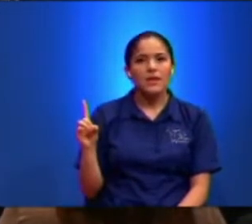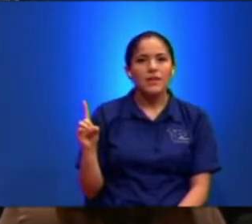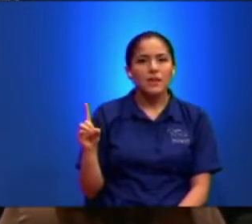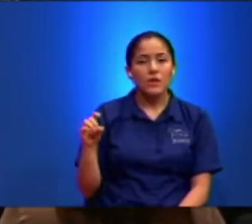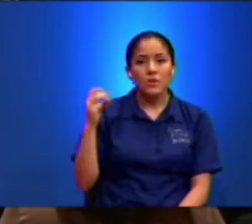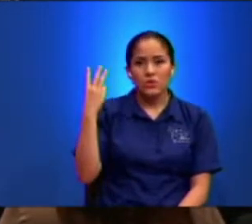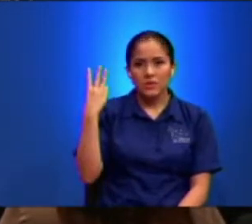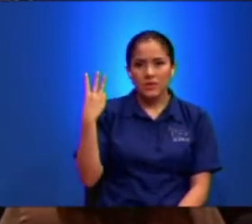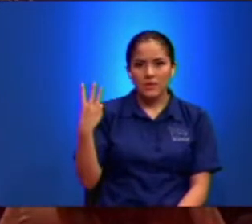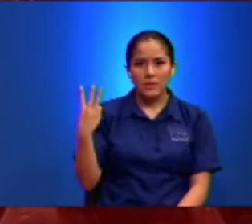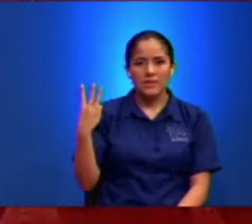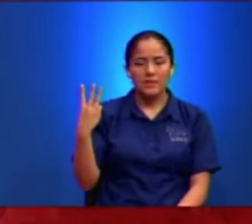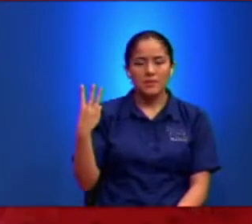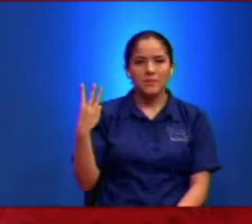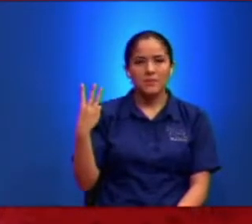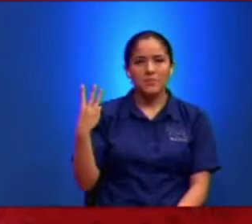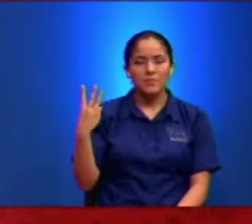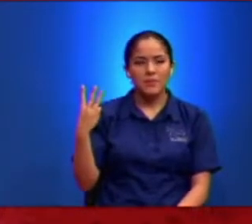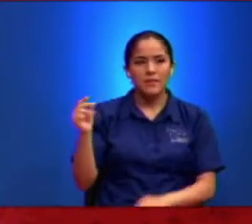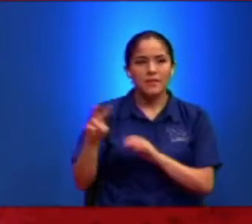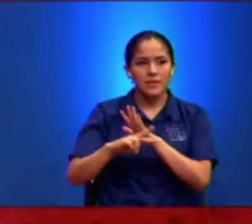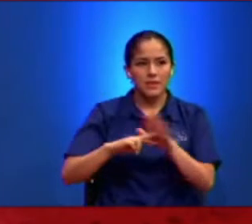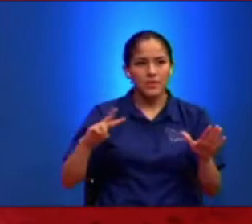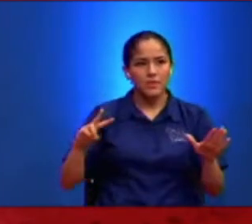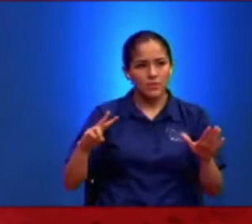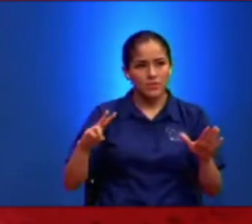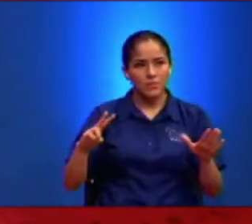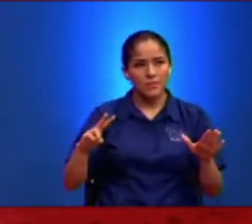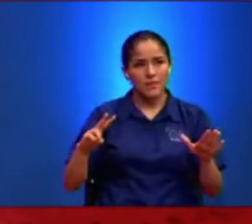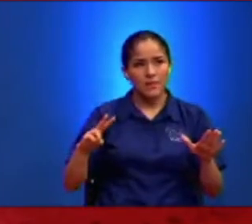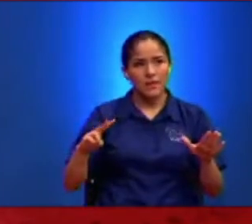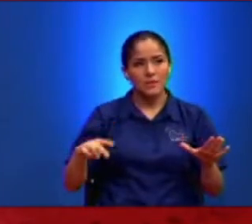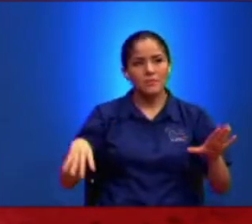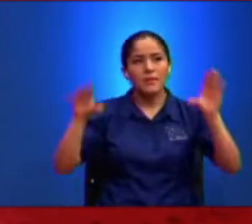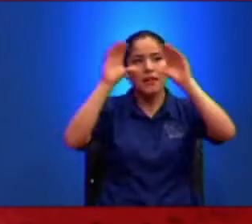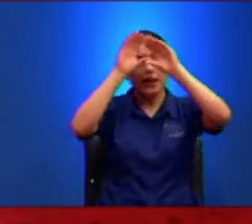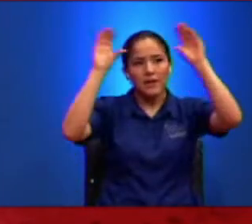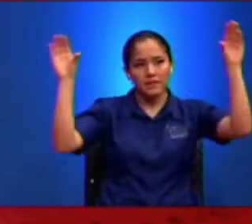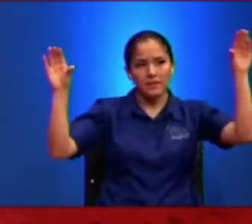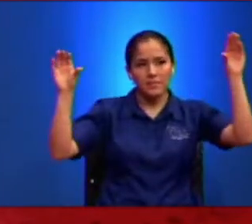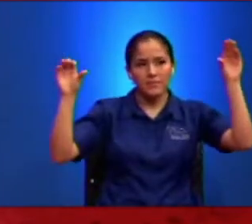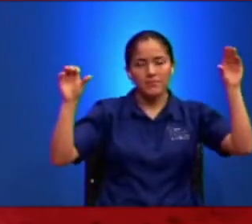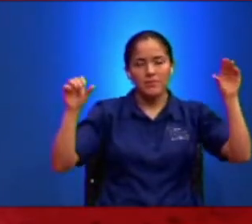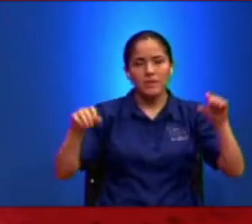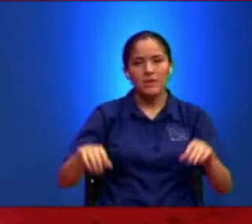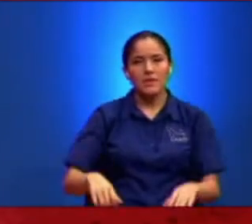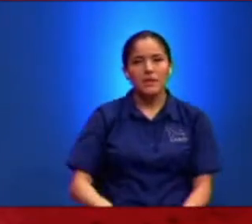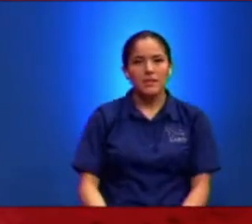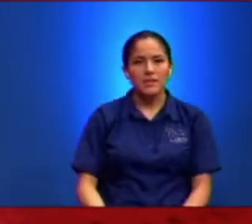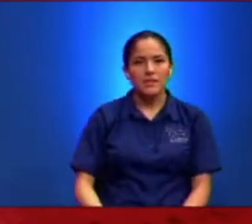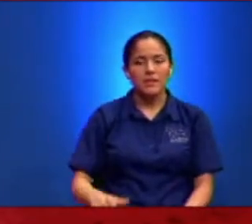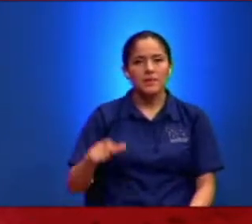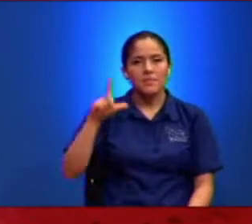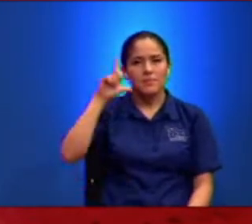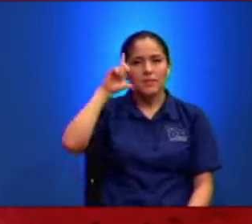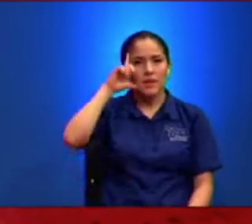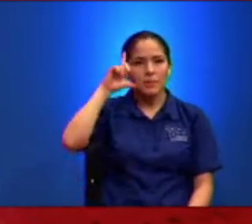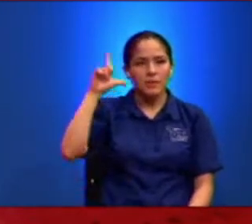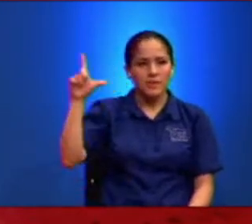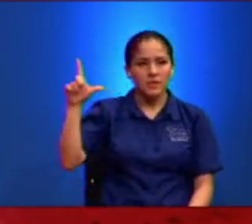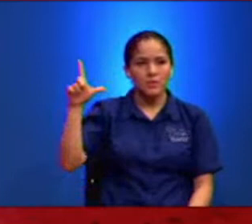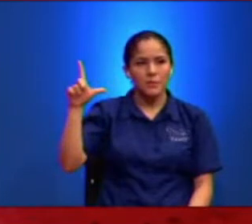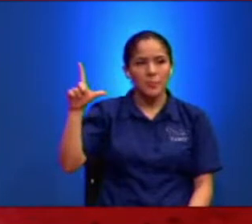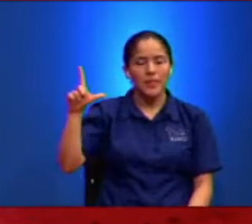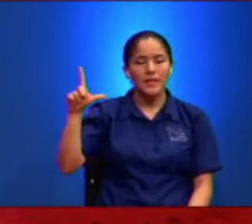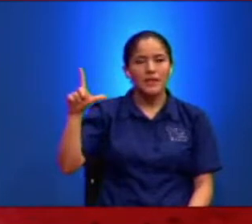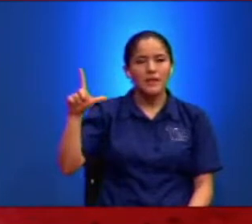primeros Referencias Que tenemos arriba Que son a Marías Es Marcos Mateo Y Lucas